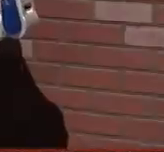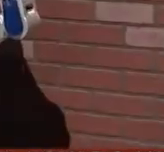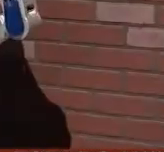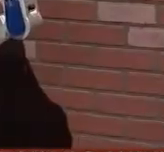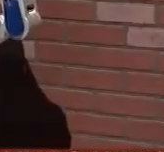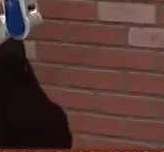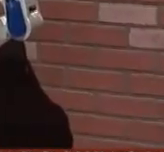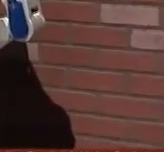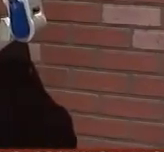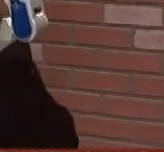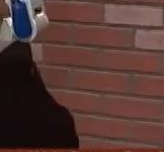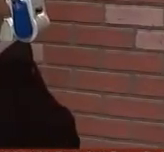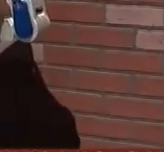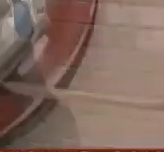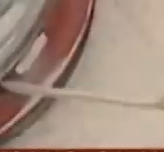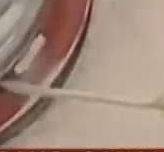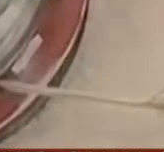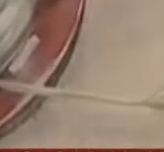tecnología.